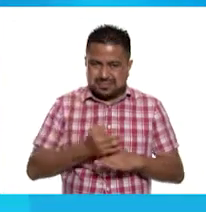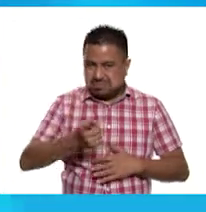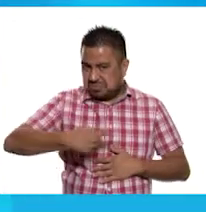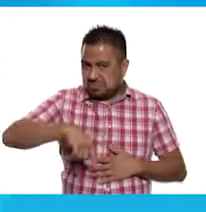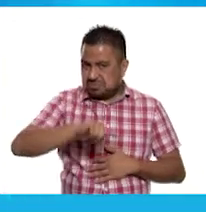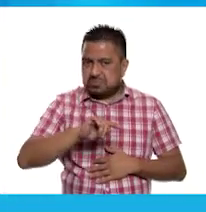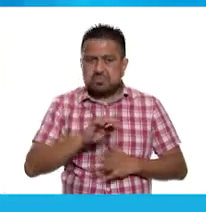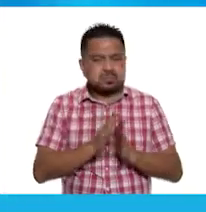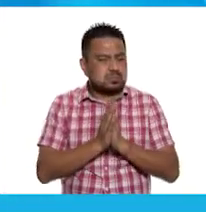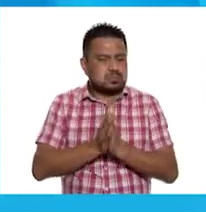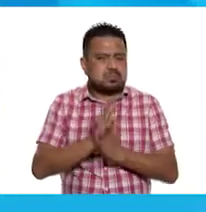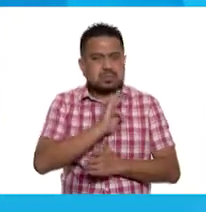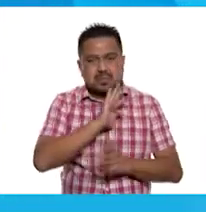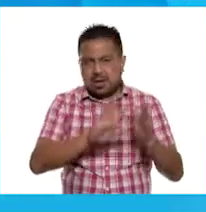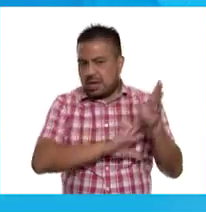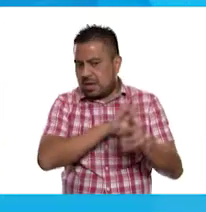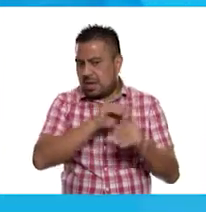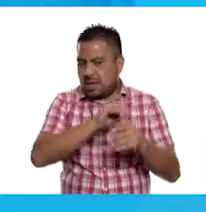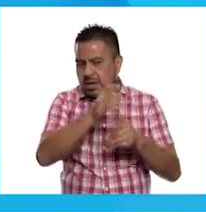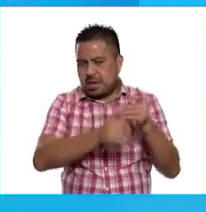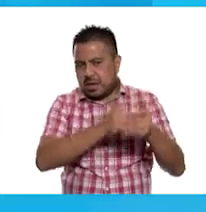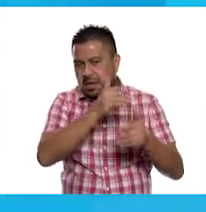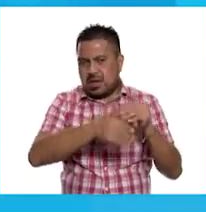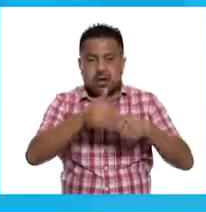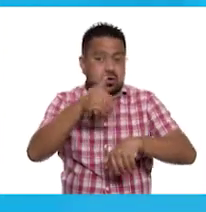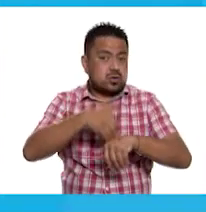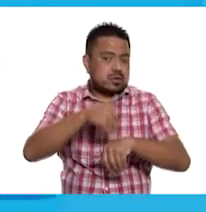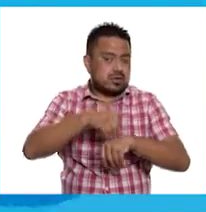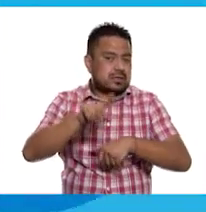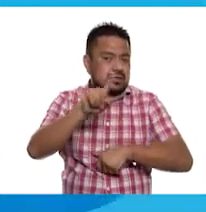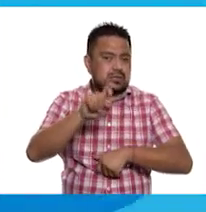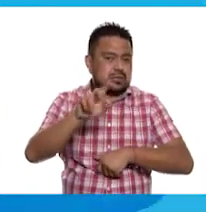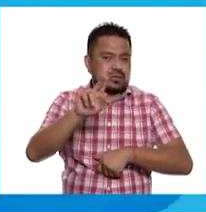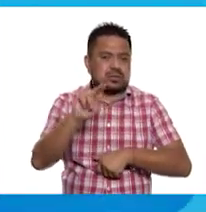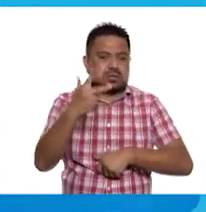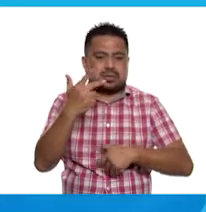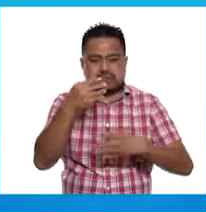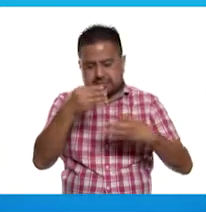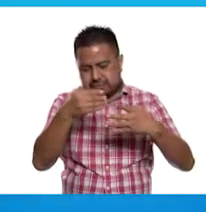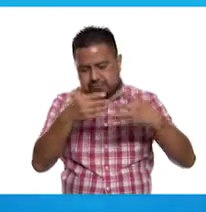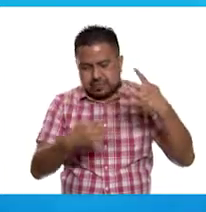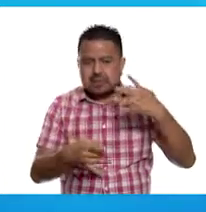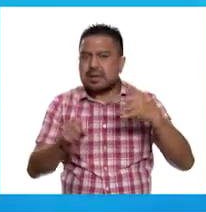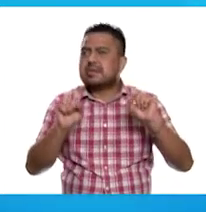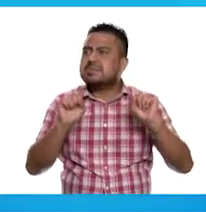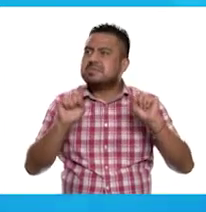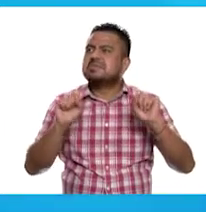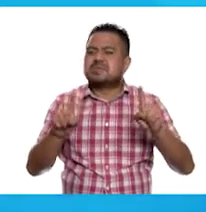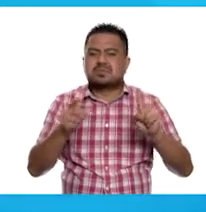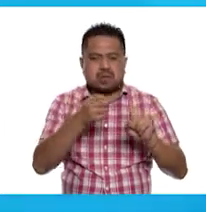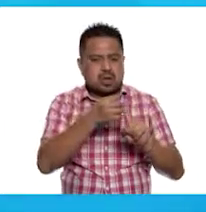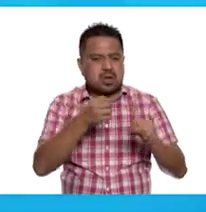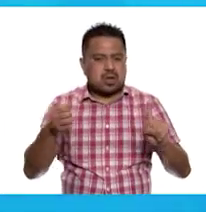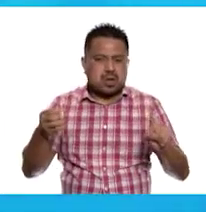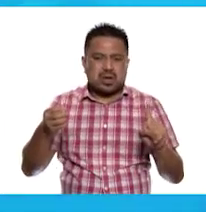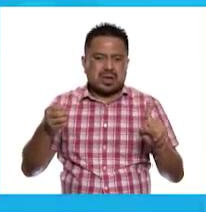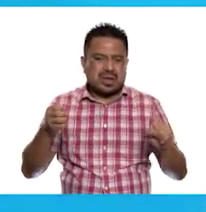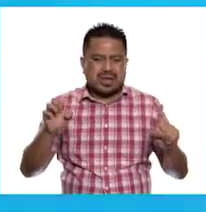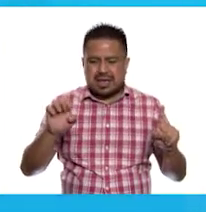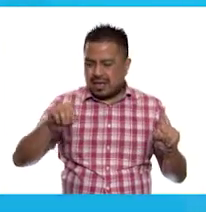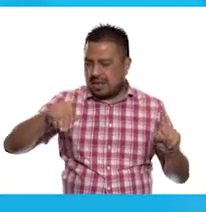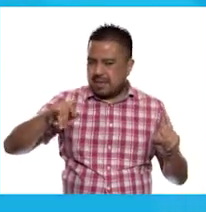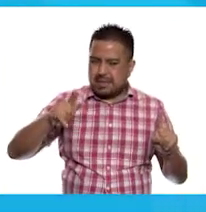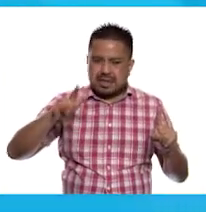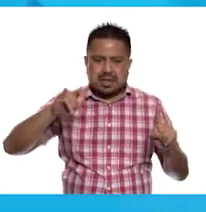pido, terminen de resolver esta página en donde dice que de la misma oración, Emiliano come